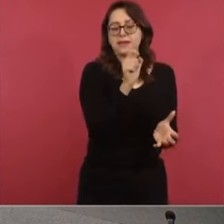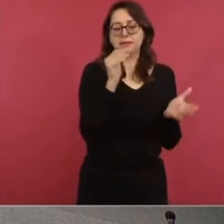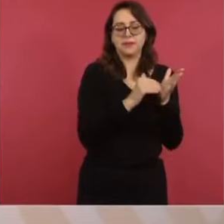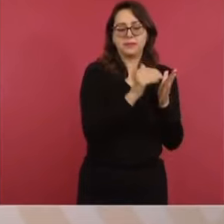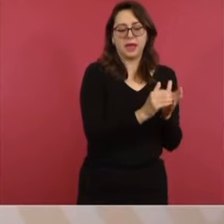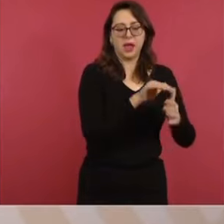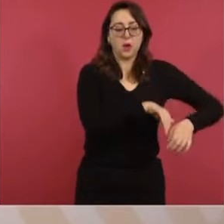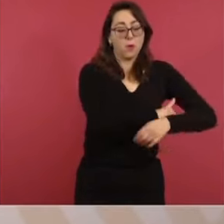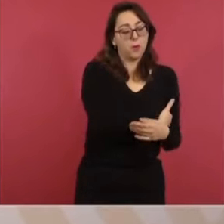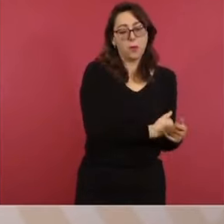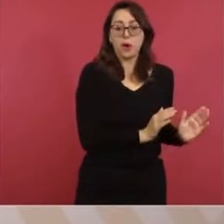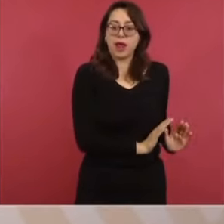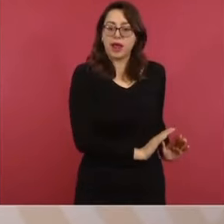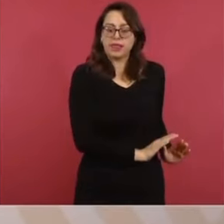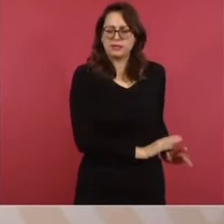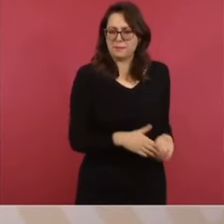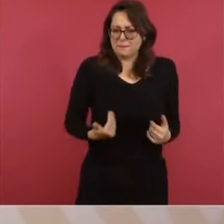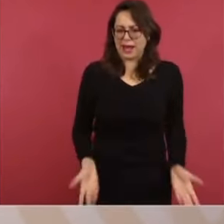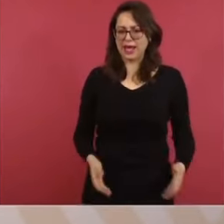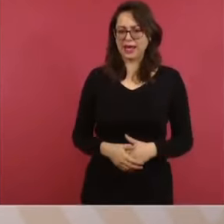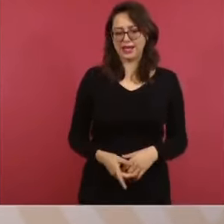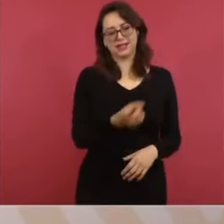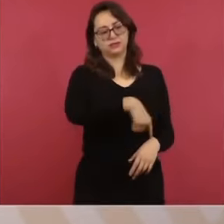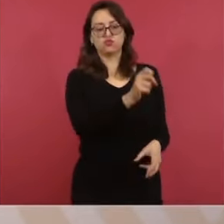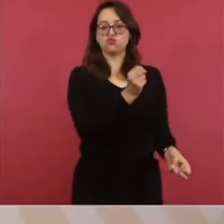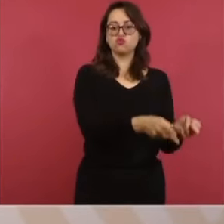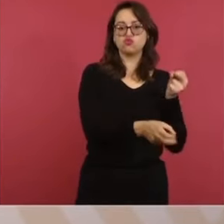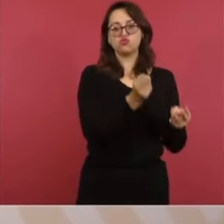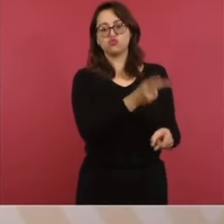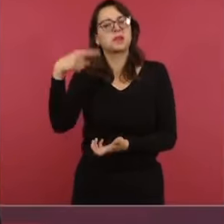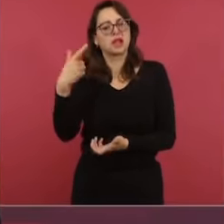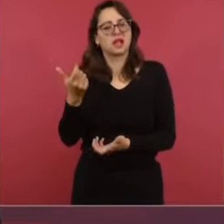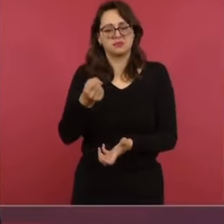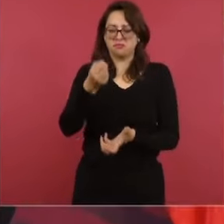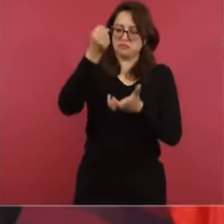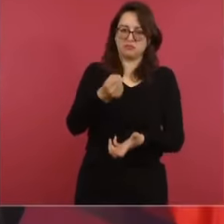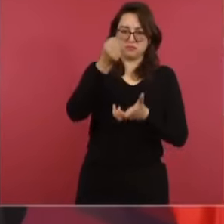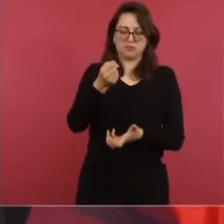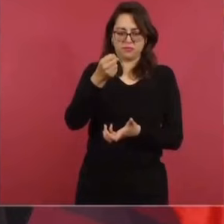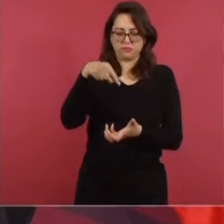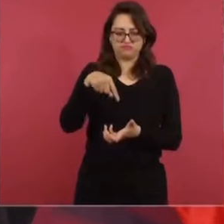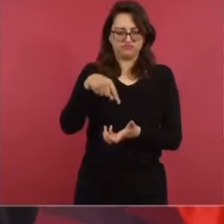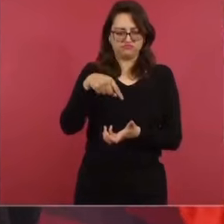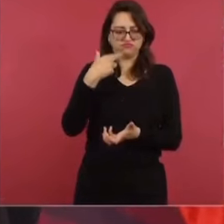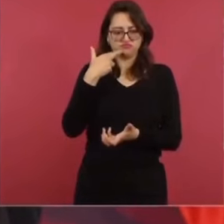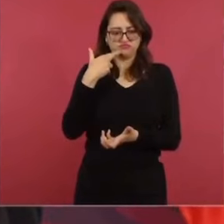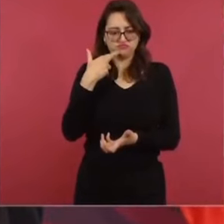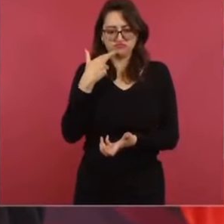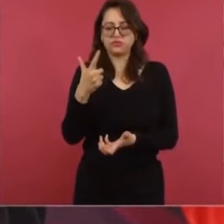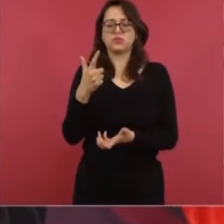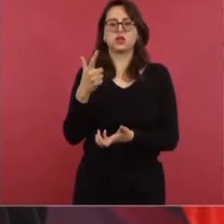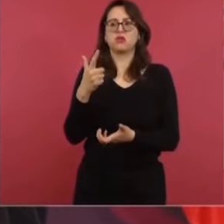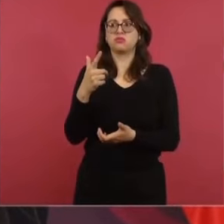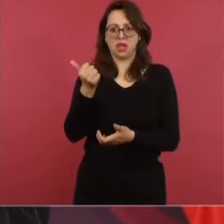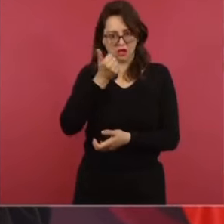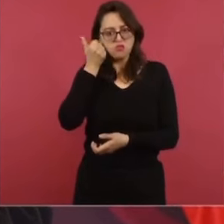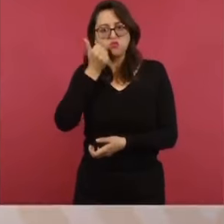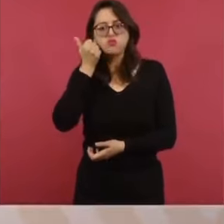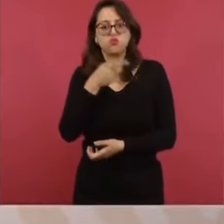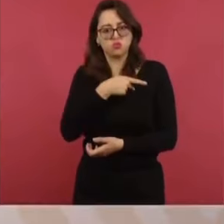Entonces, que piensen que esos 15 mil millones van a utilizarse, a entregar 2 millones de becas